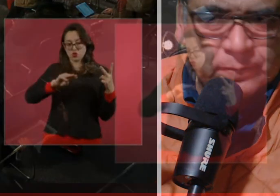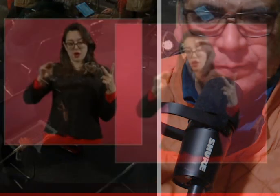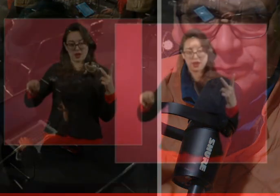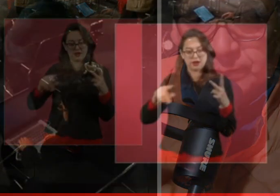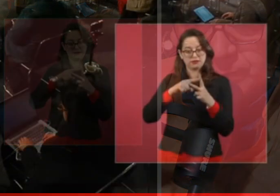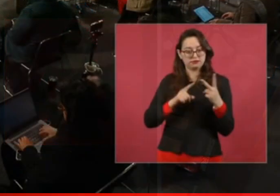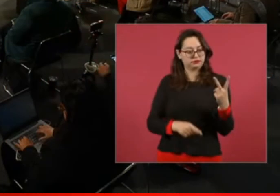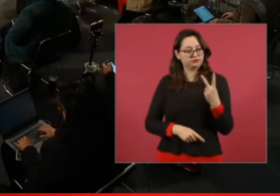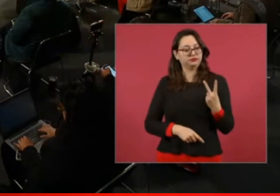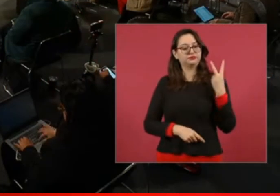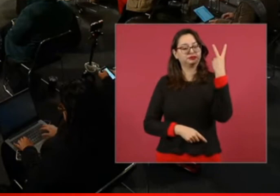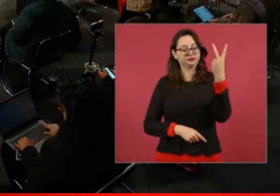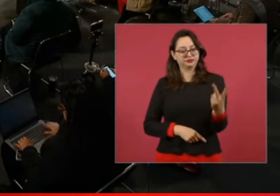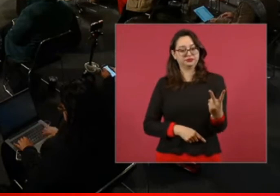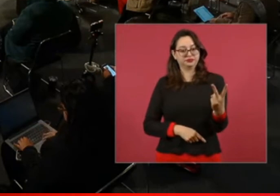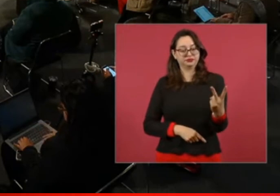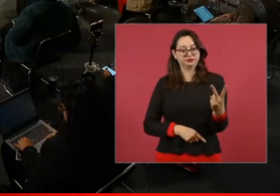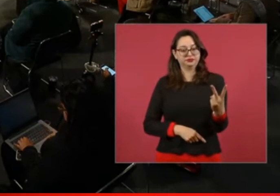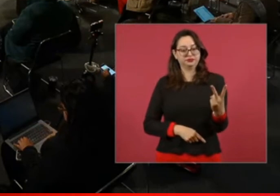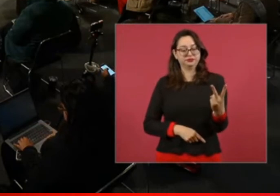de un partido.